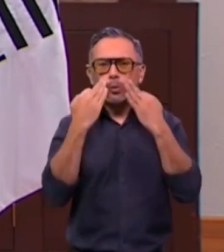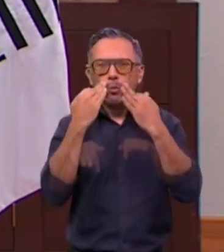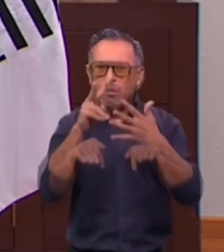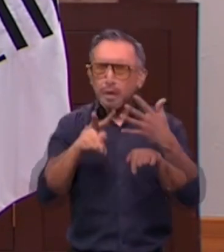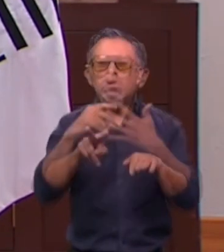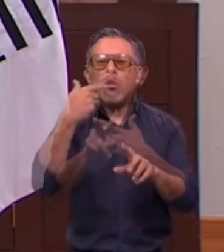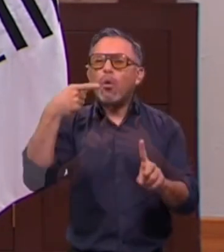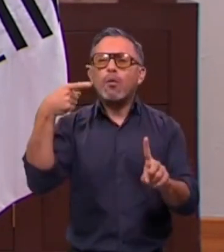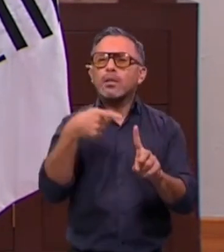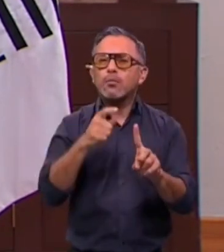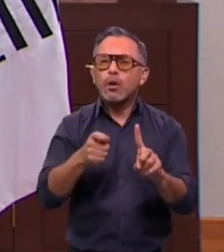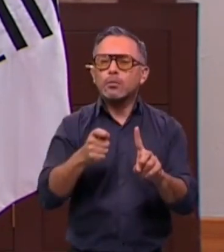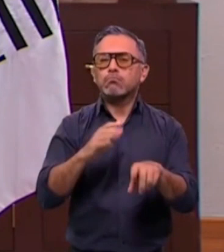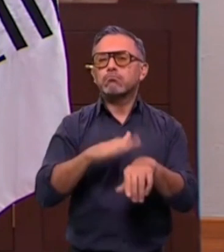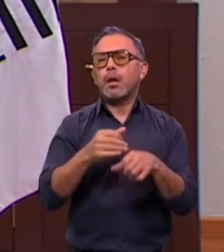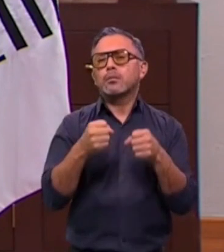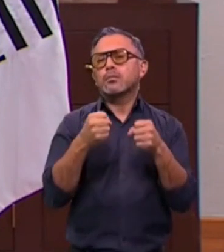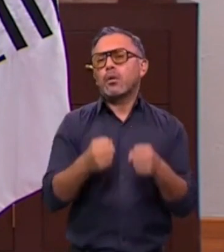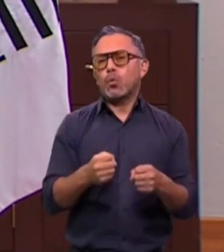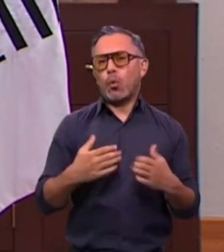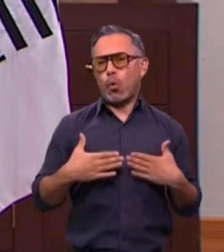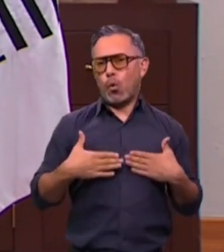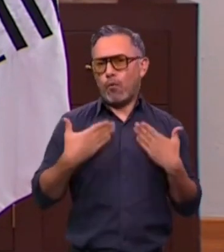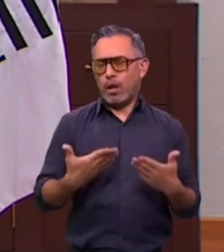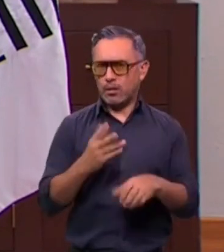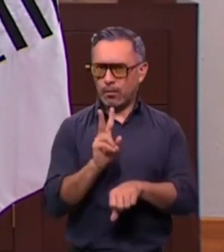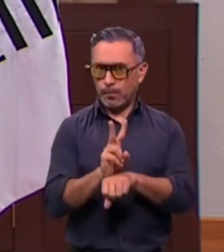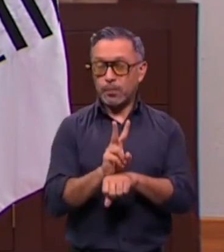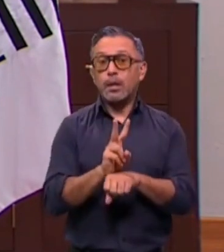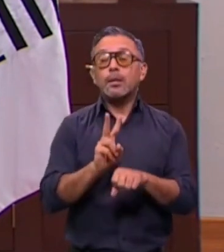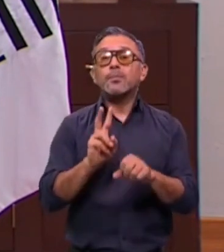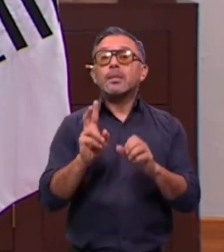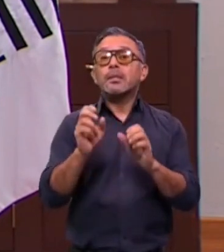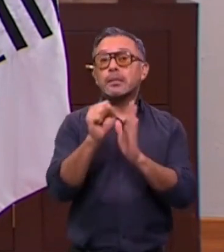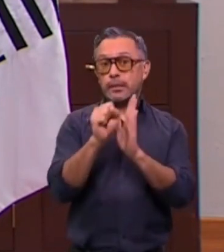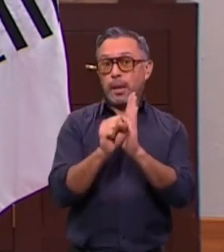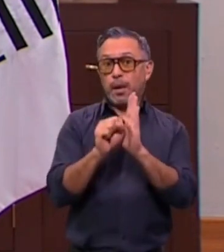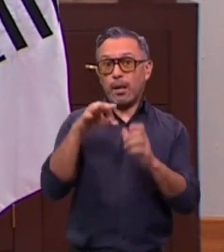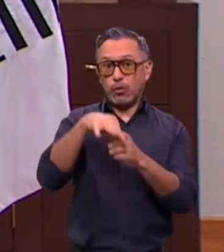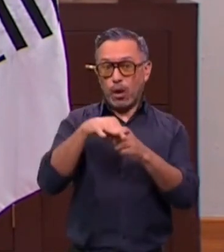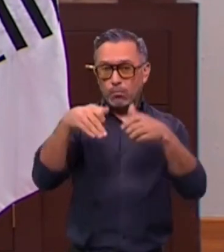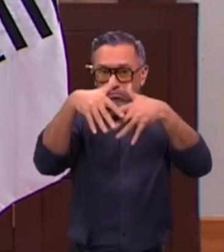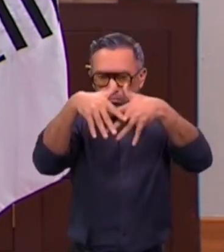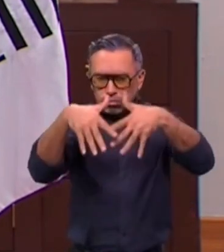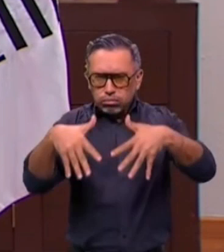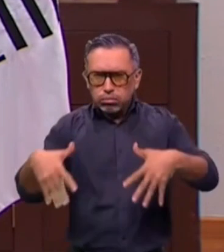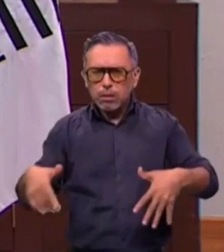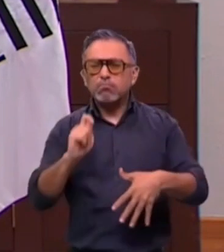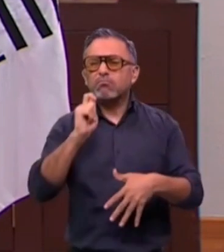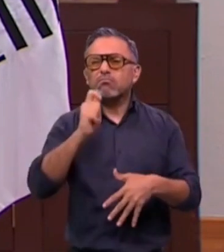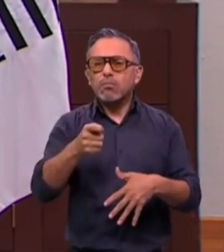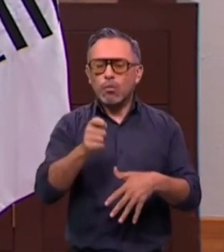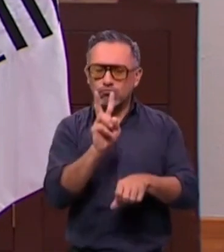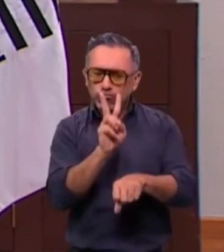paciencia. Nuestro sistema electoral está diseñado para asegurar que cada voto cuente y que cada resultado